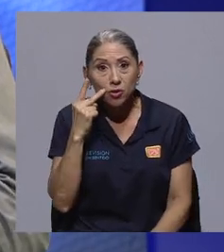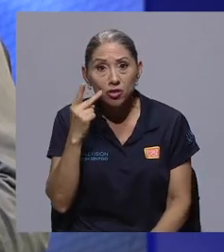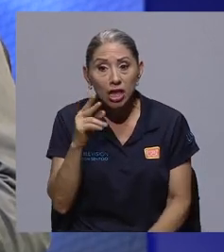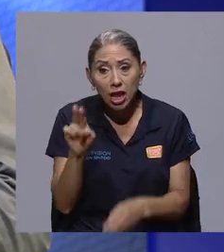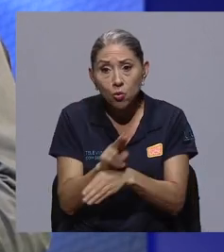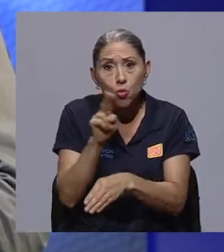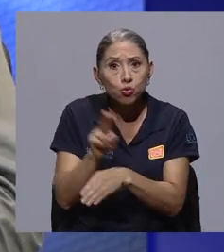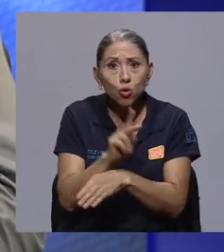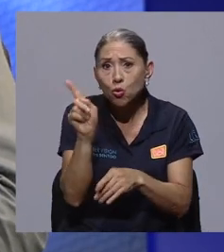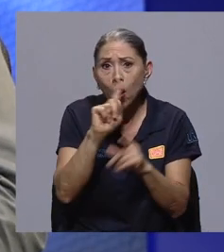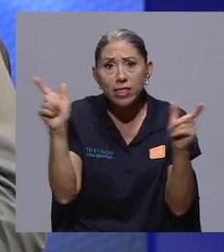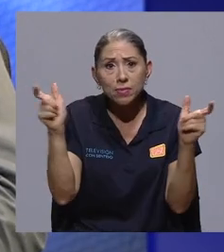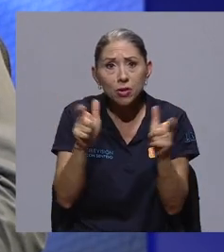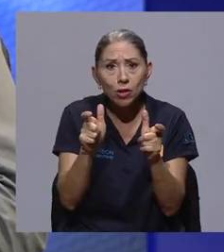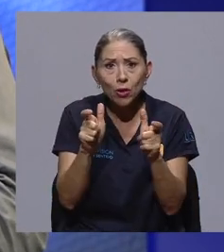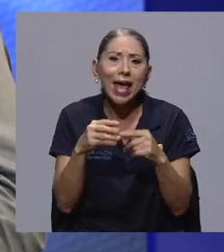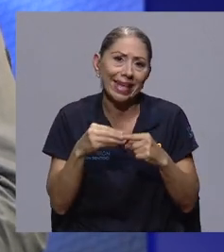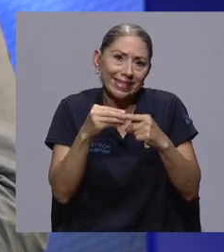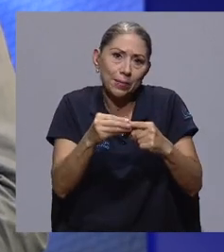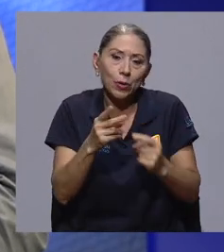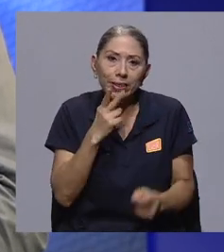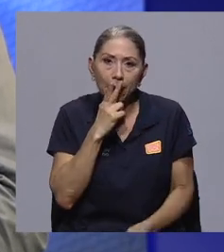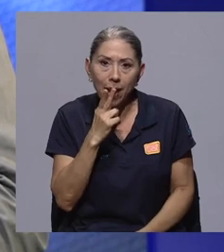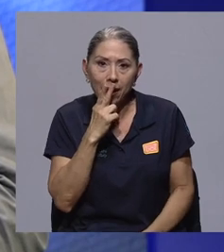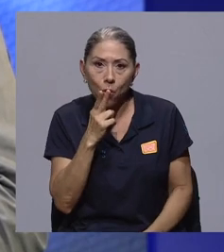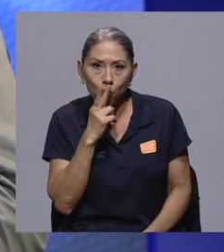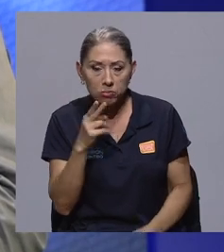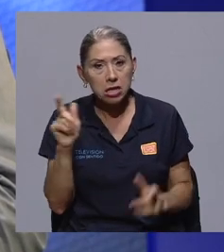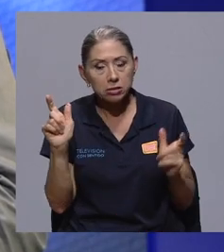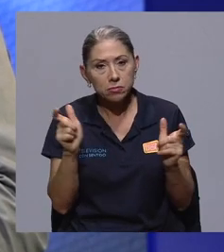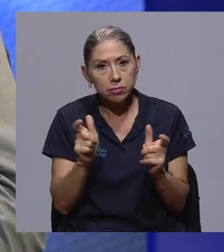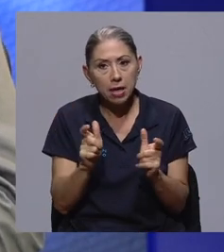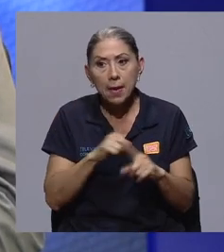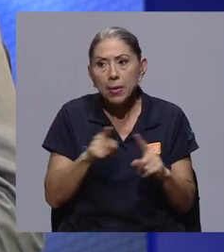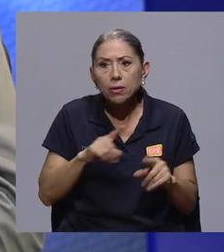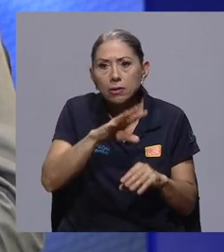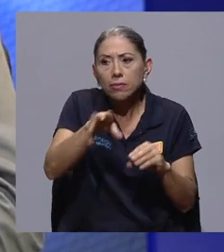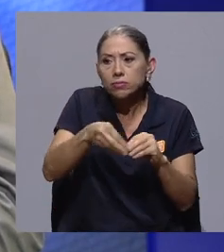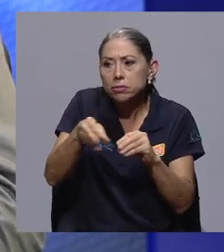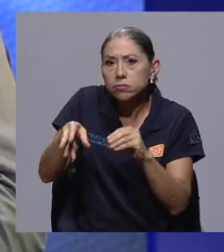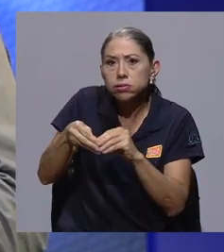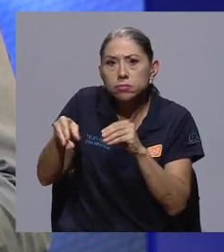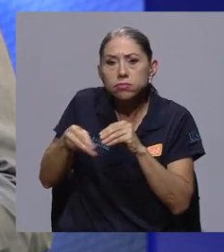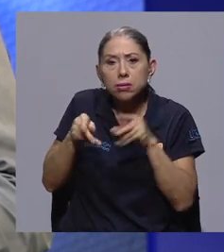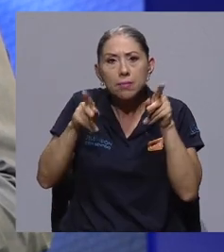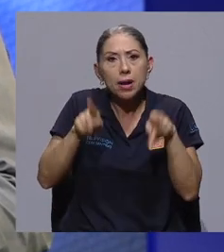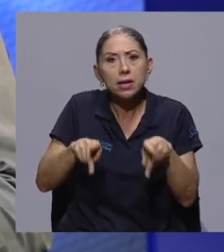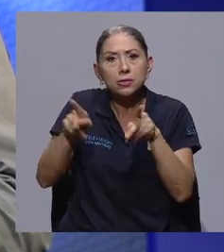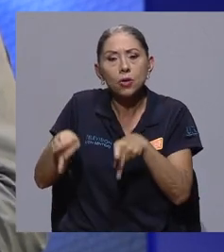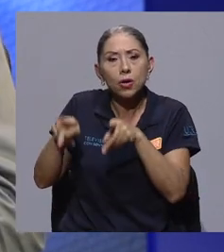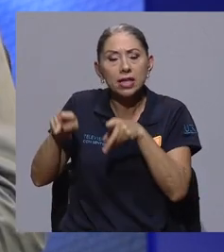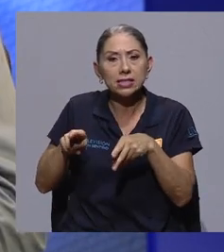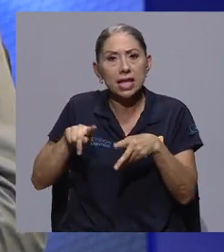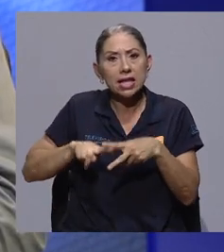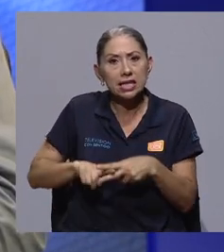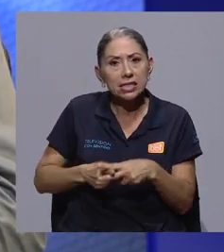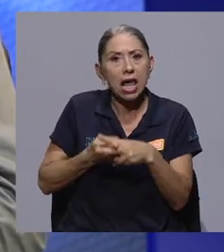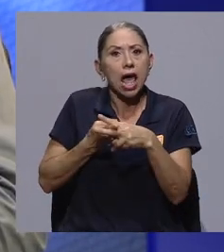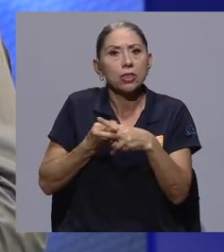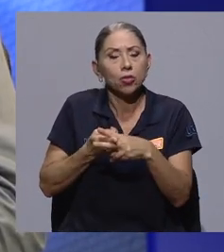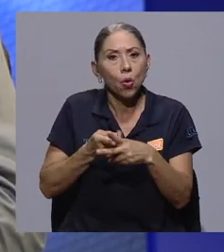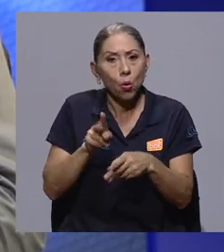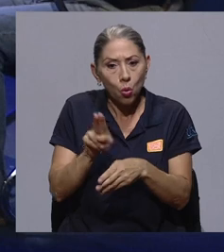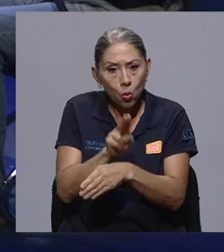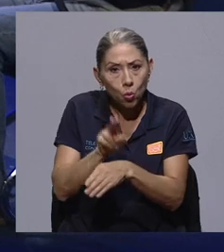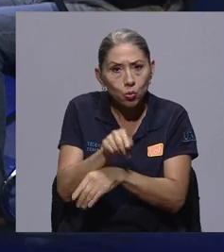consumo no ha disminuido, bueno, fuera del tabaco, que cada vez hay más personas a edades más tempranas iniciando el